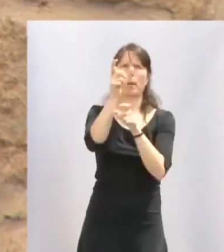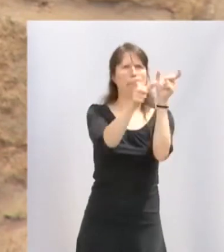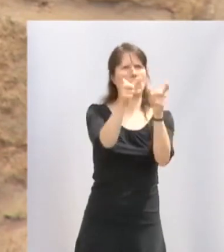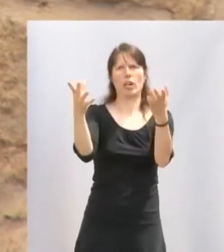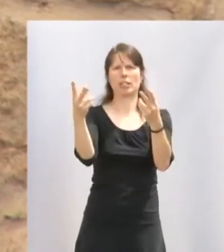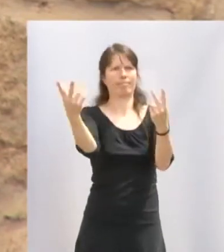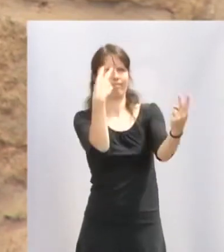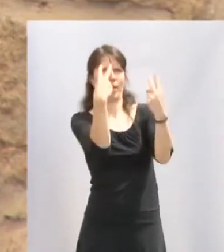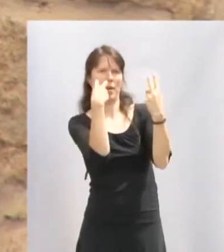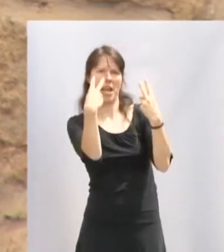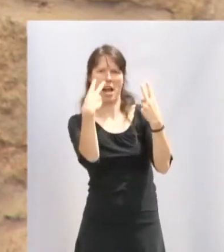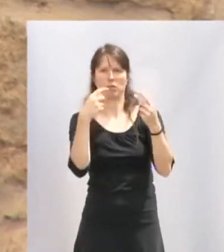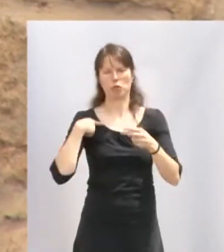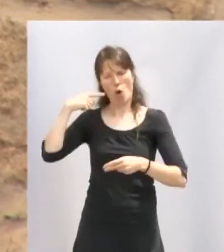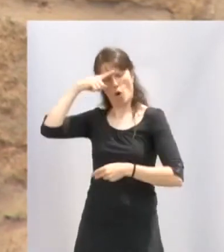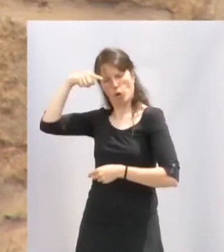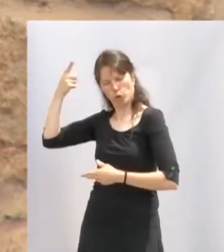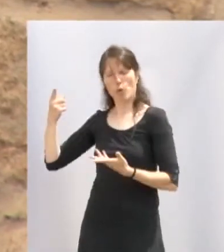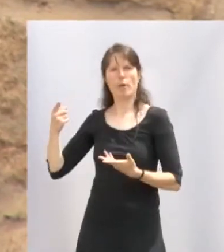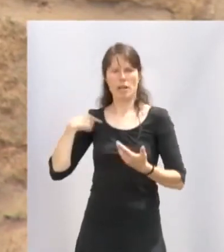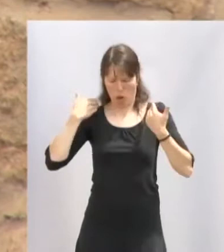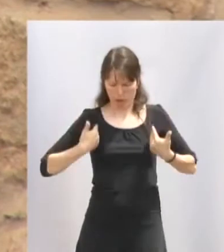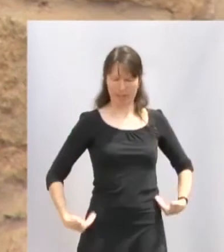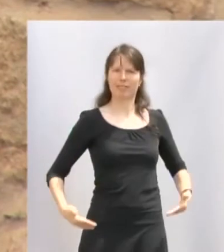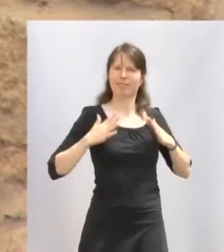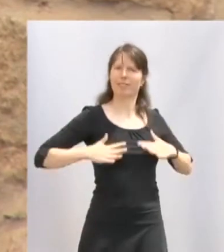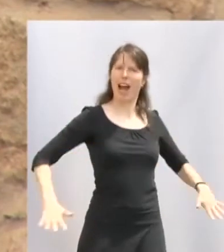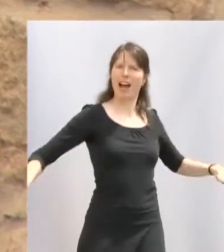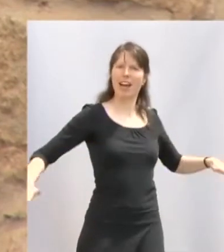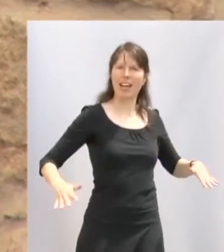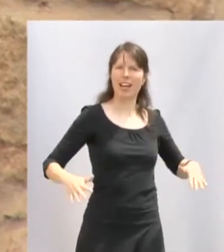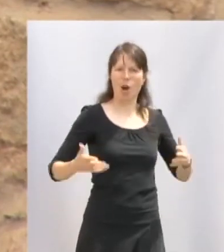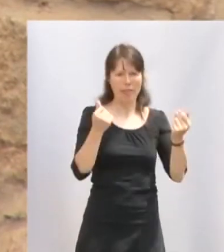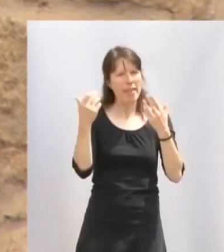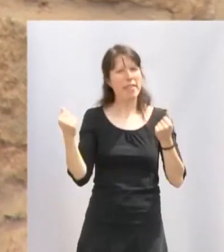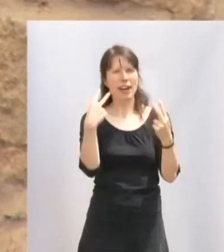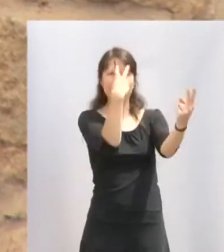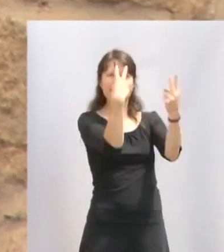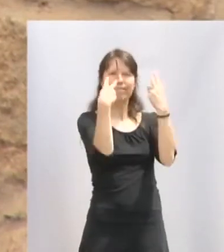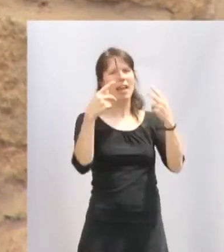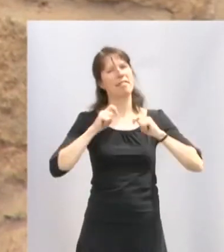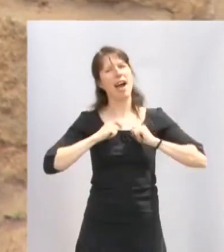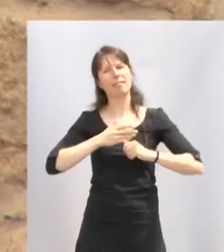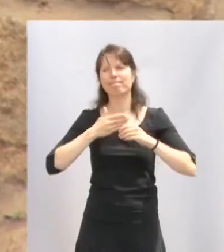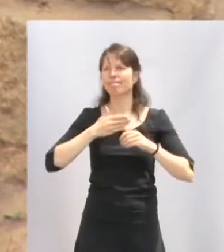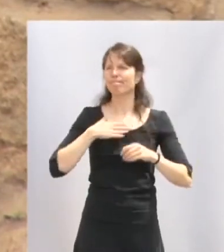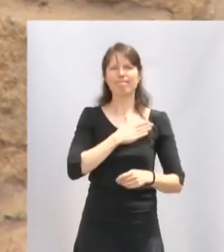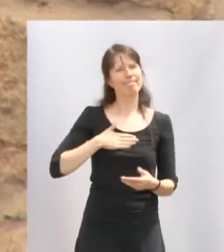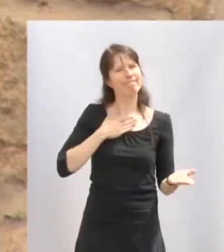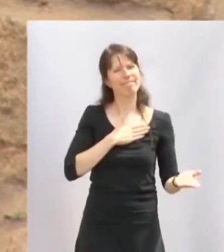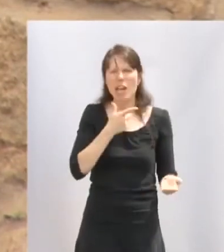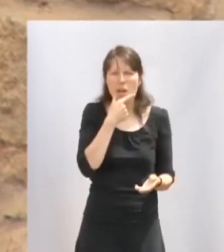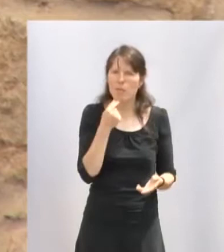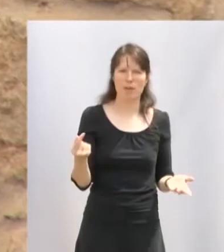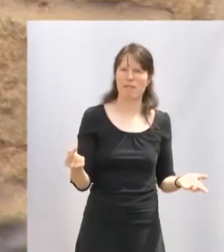tradiciones, nuestros trajes regionales y nuestras danzas es algo tan satisfactorio y tan sencillo a la vez